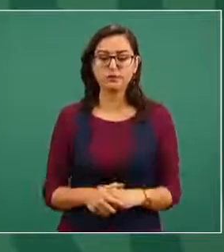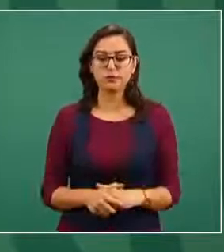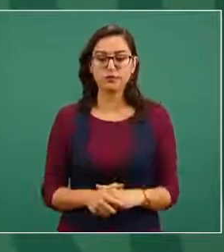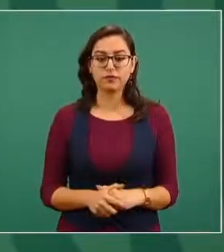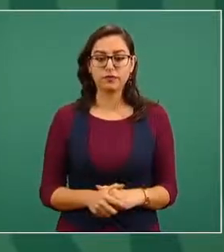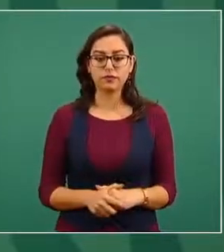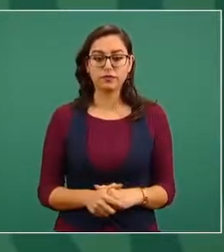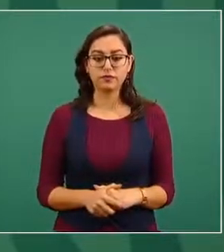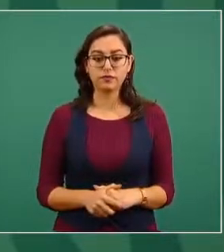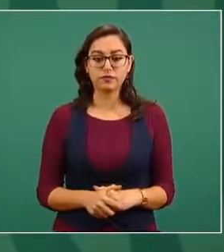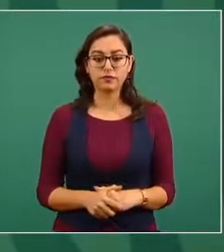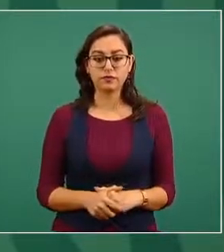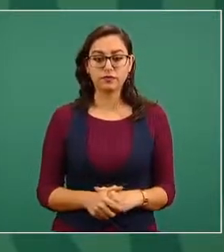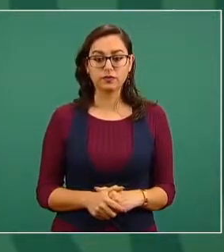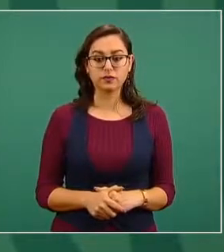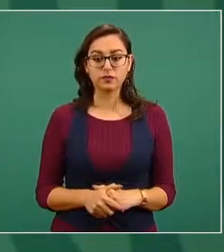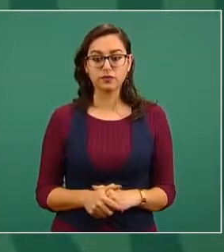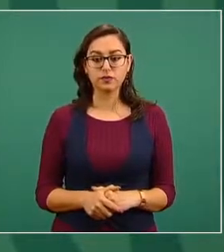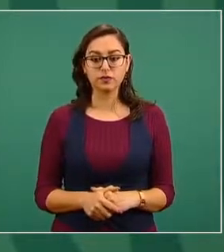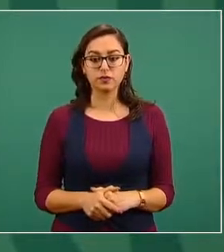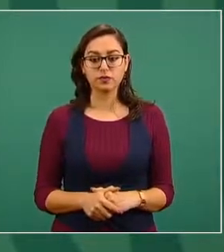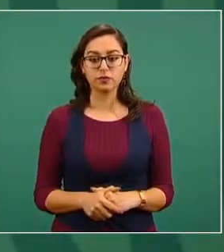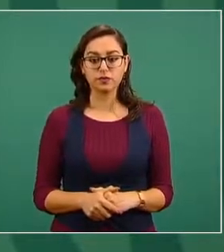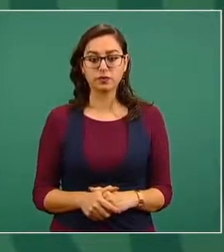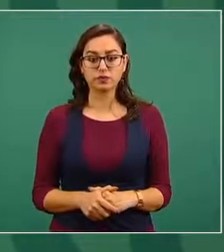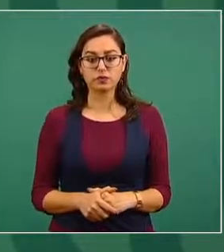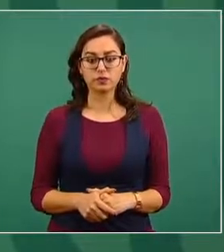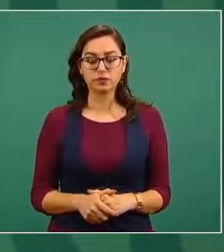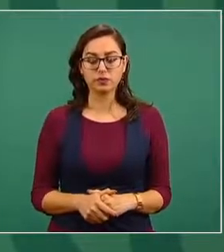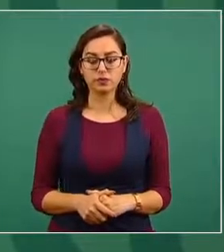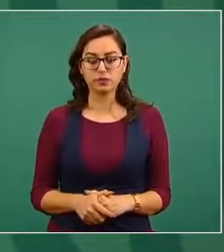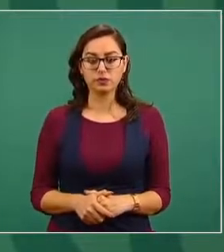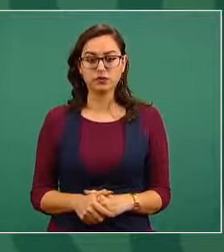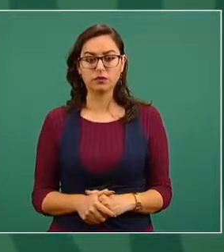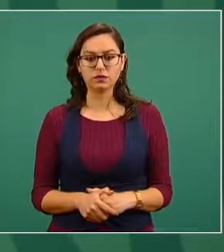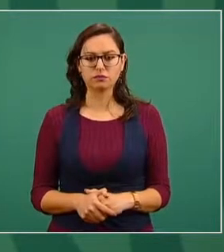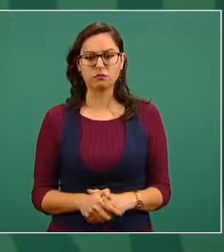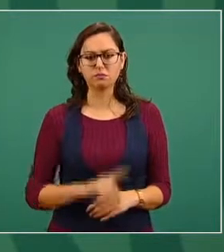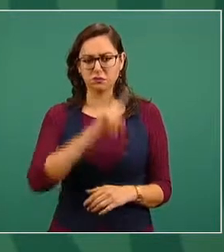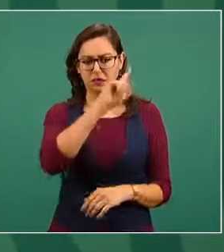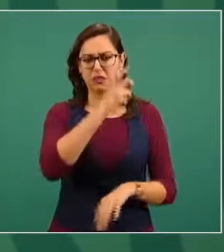estoy seguro que van a comprender